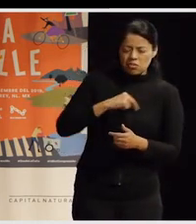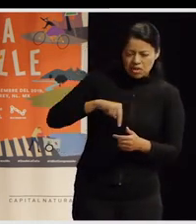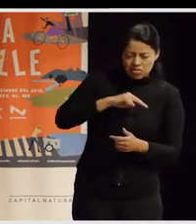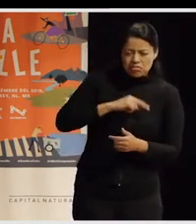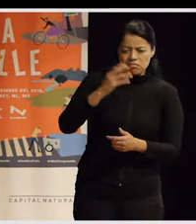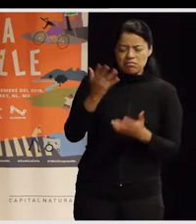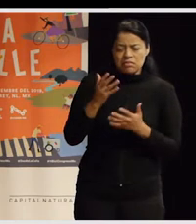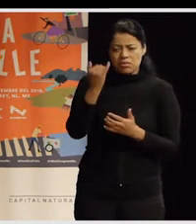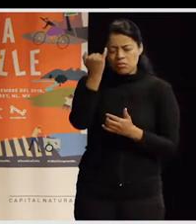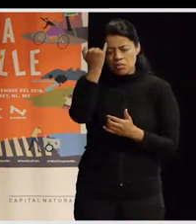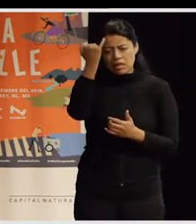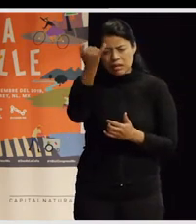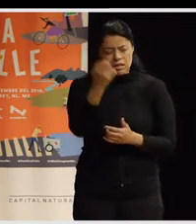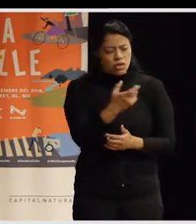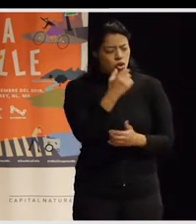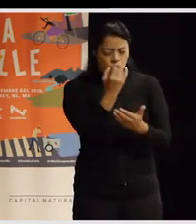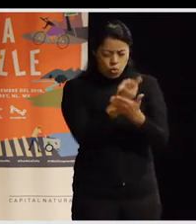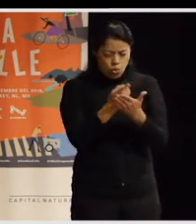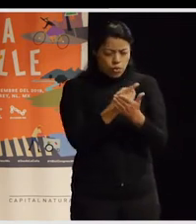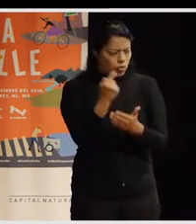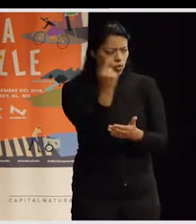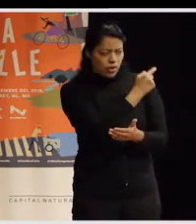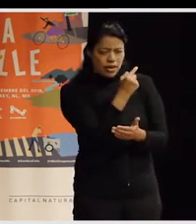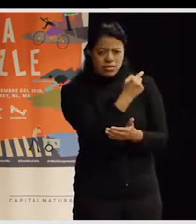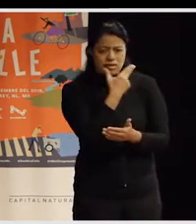un modulor, que es este que estáis viendo, que digamos es como